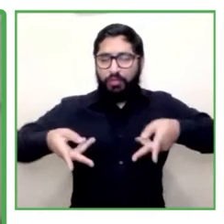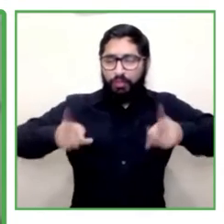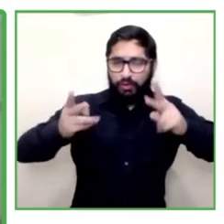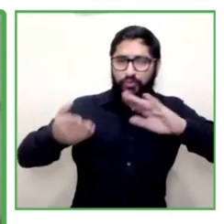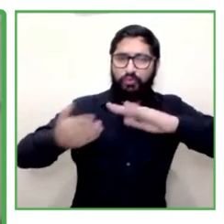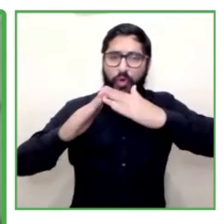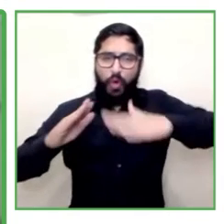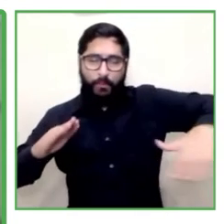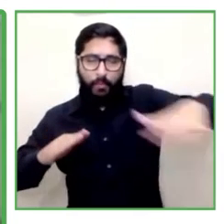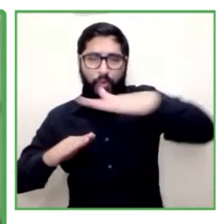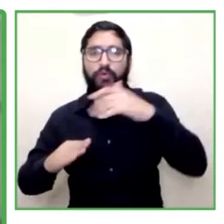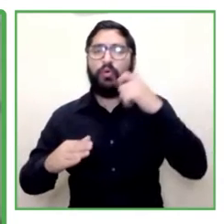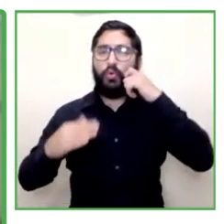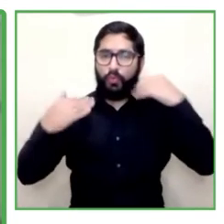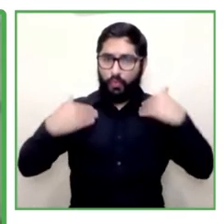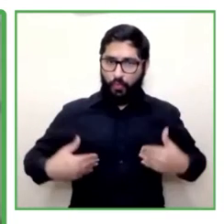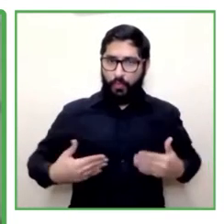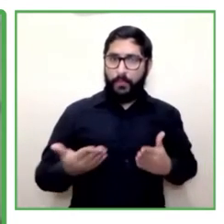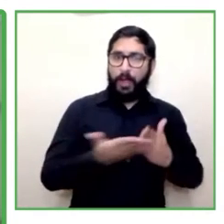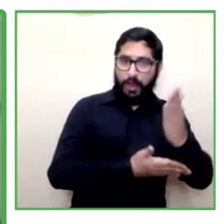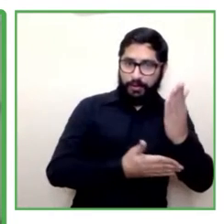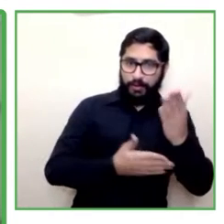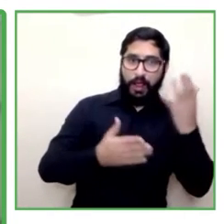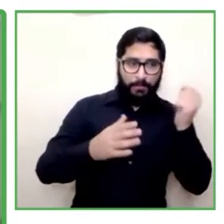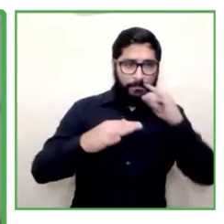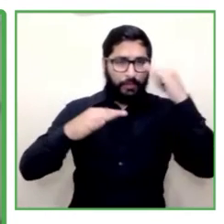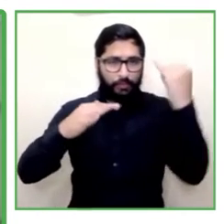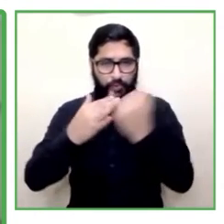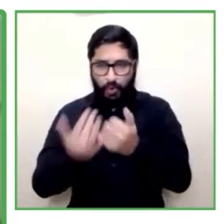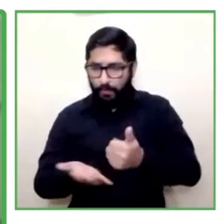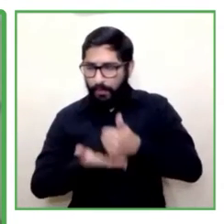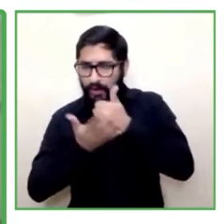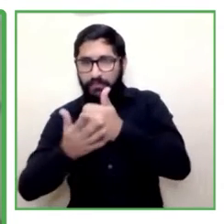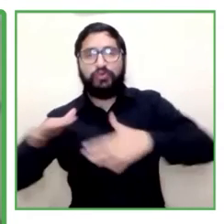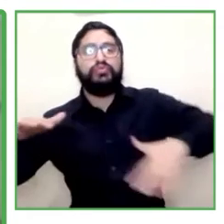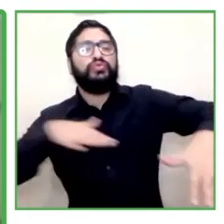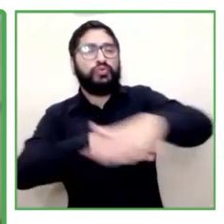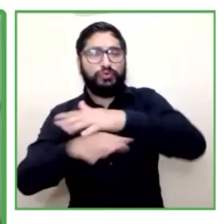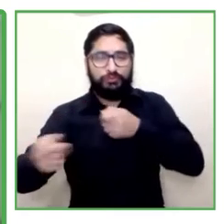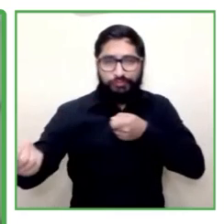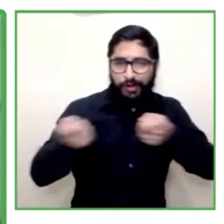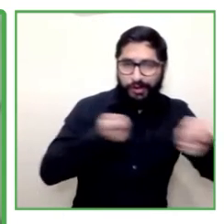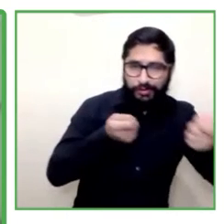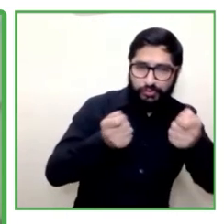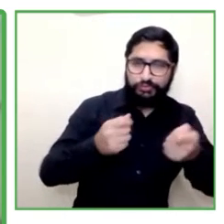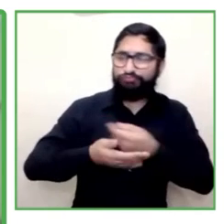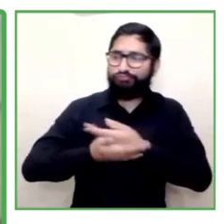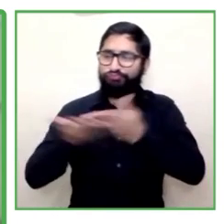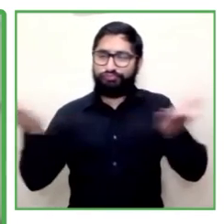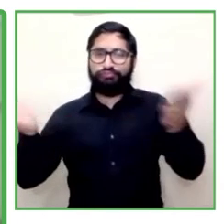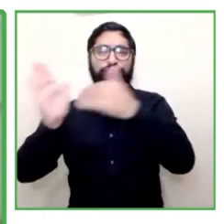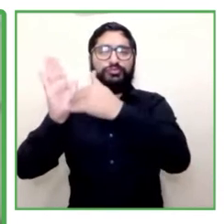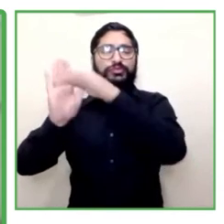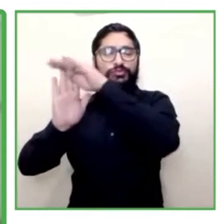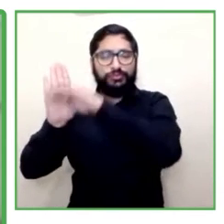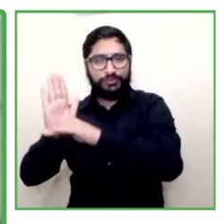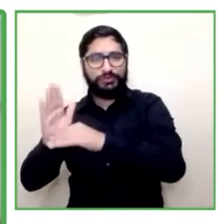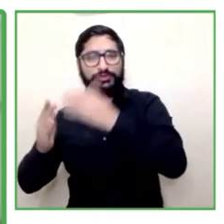inclusión social, gestión en salud pública, rehabilitación psicosocial en drogas e intervenciones